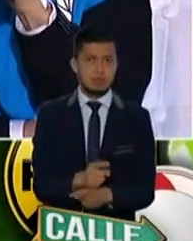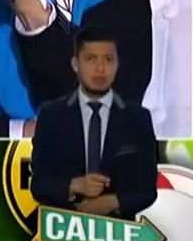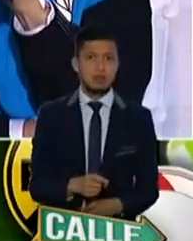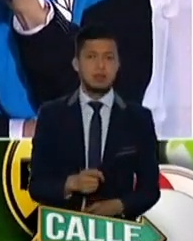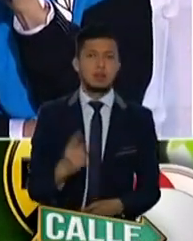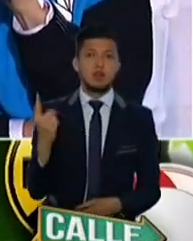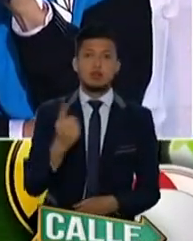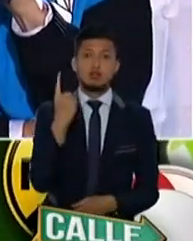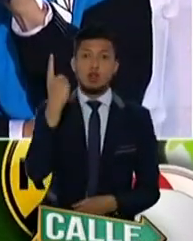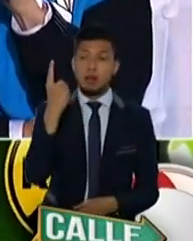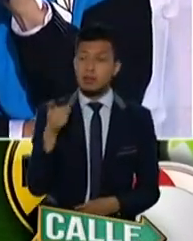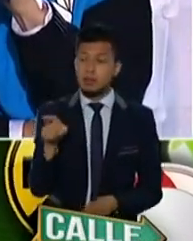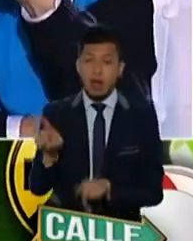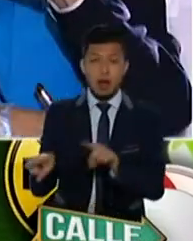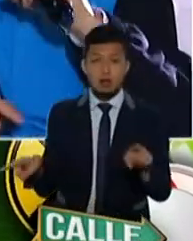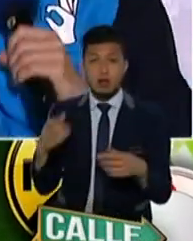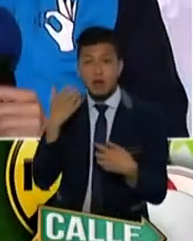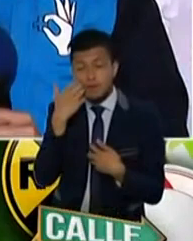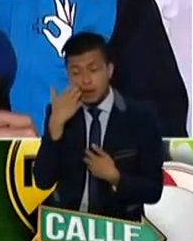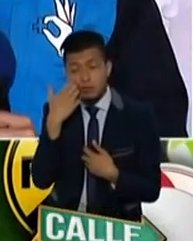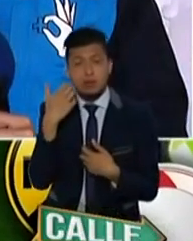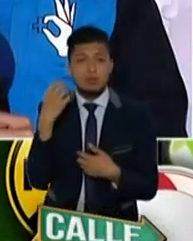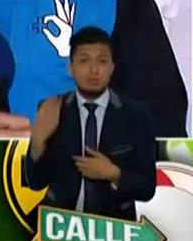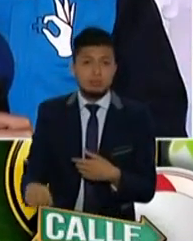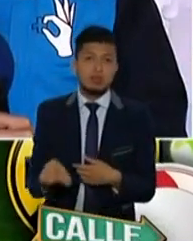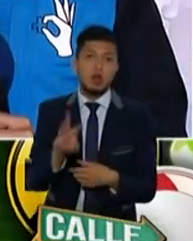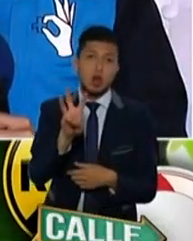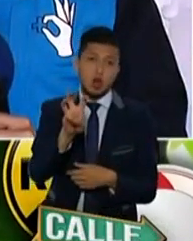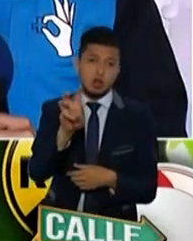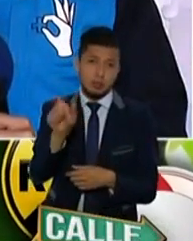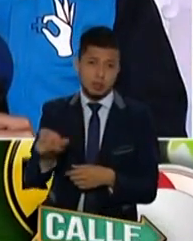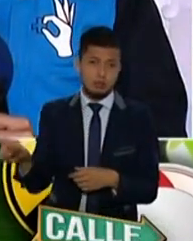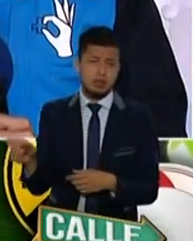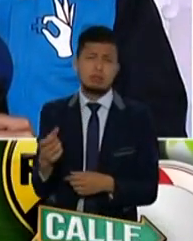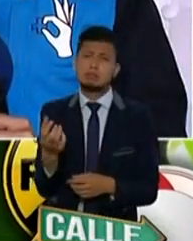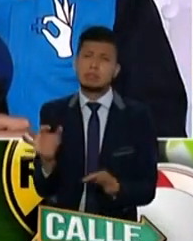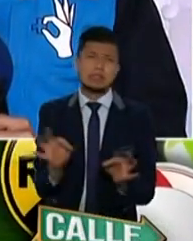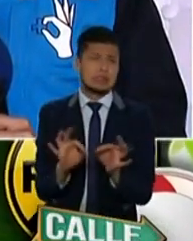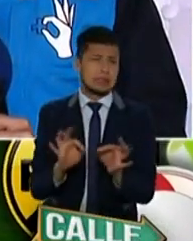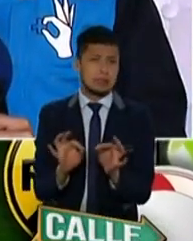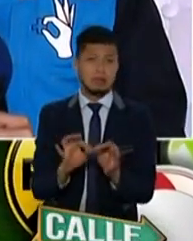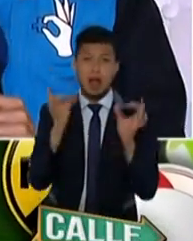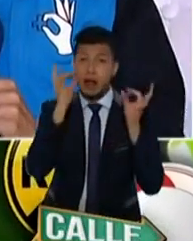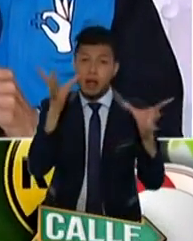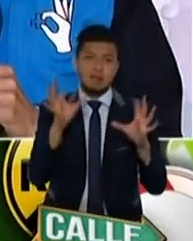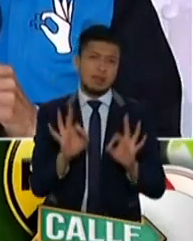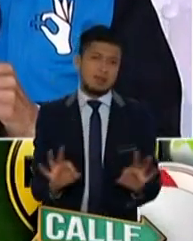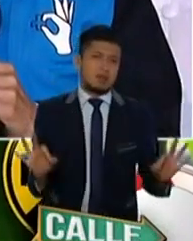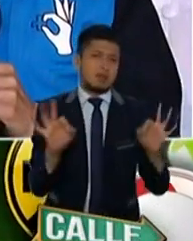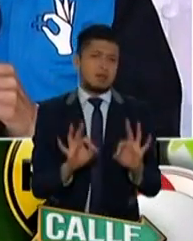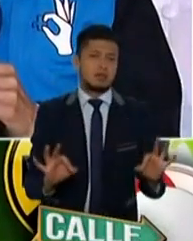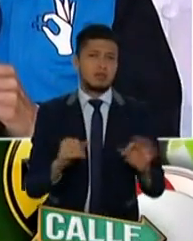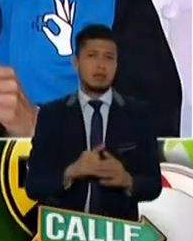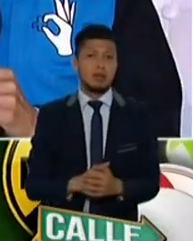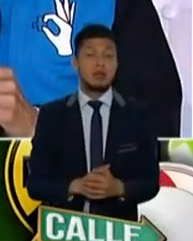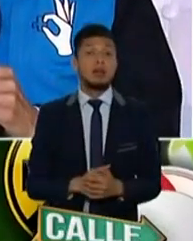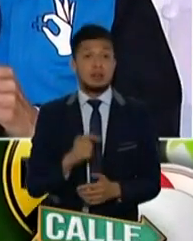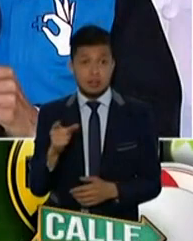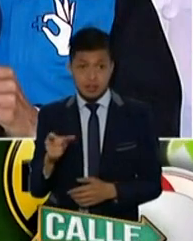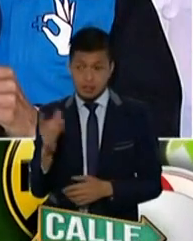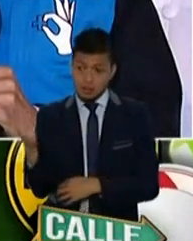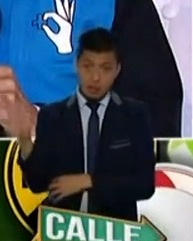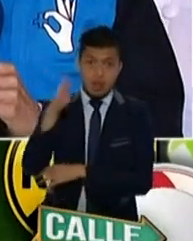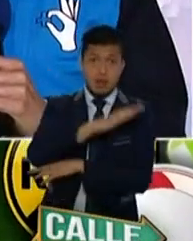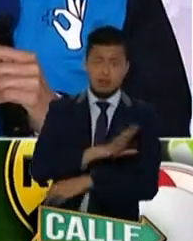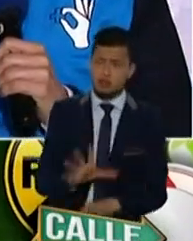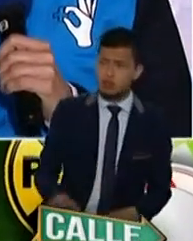Solamente efectos secundarios en 8 personas menores, sin ninguna gravedad. Una jornada caracterizada por